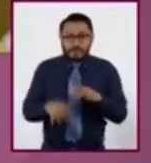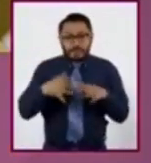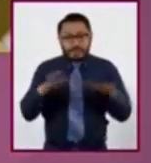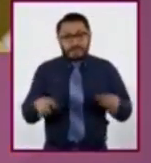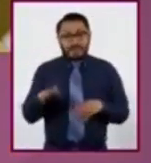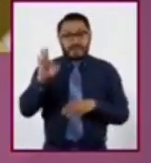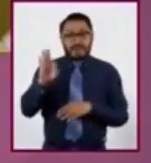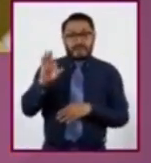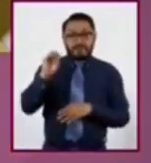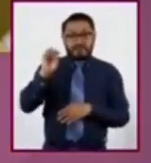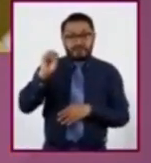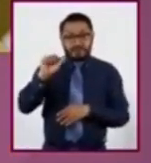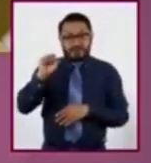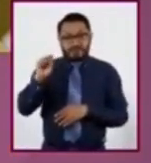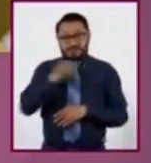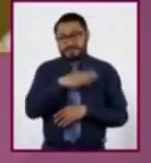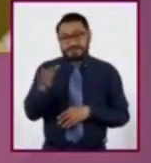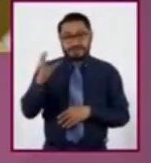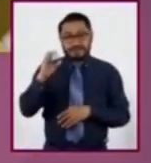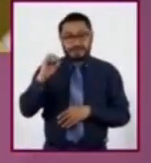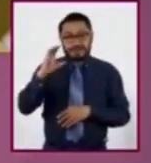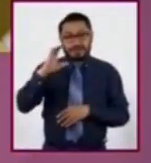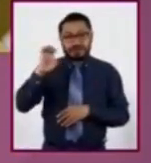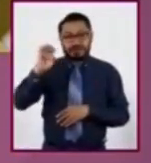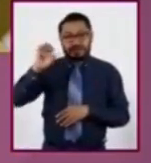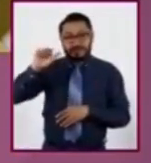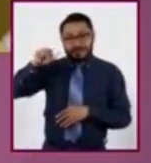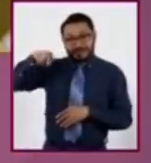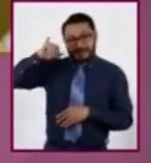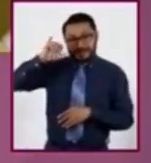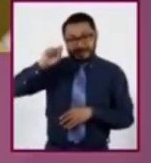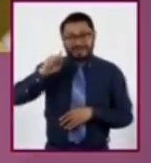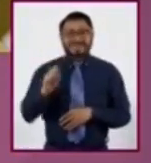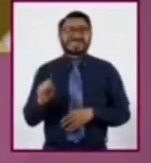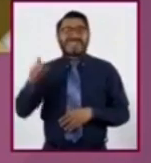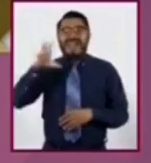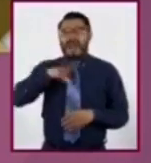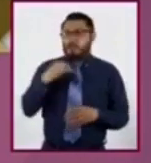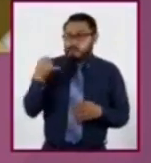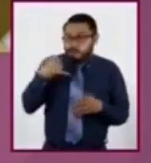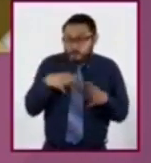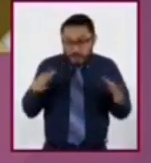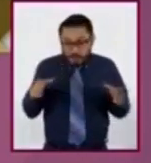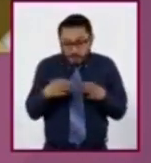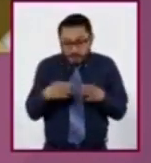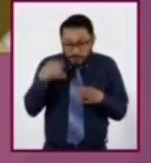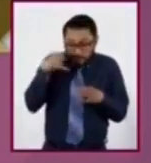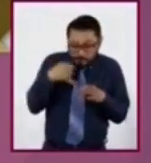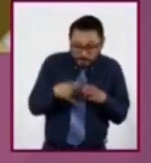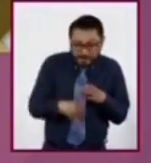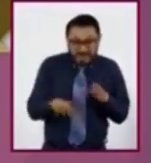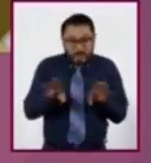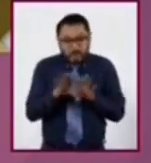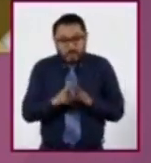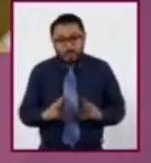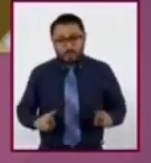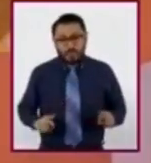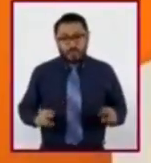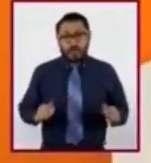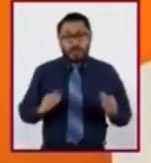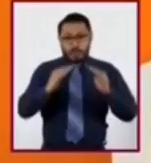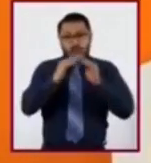fosas oceánicas. Estas son regiones estrechas y muy profundas que asemejan picos invertidos.